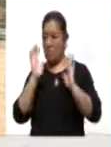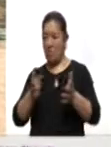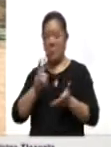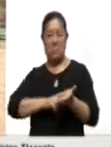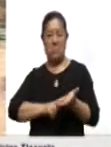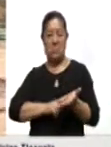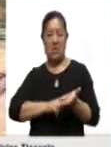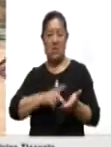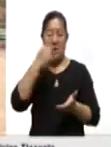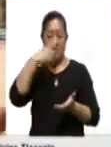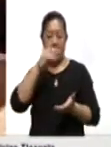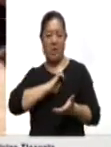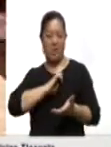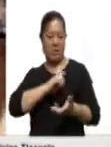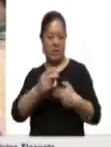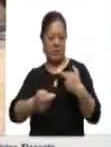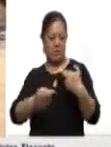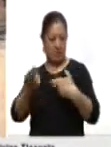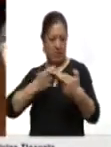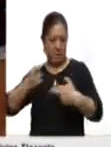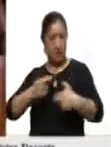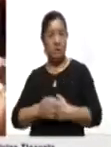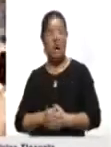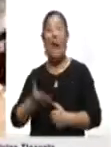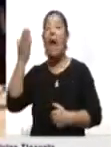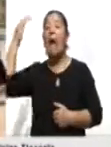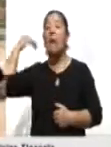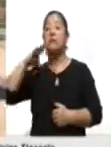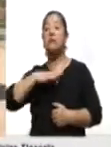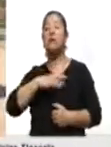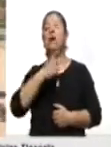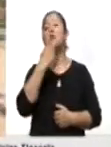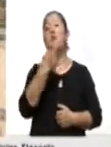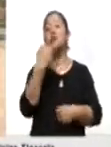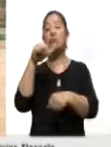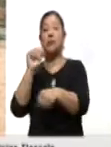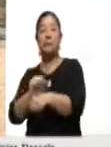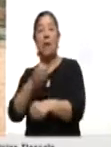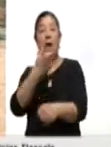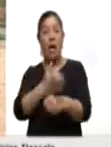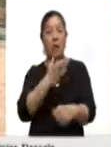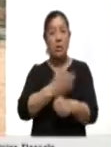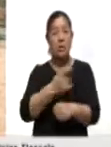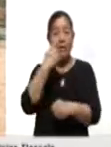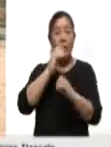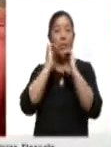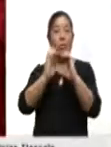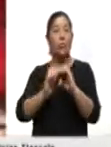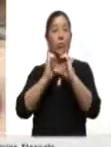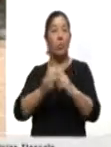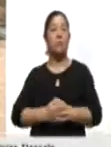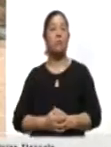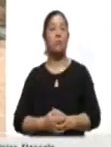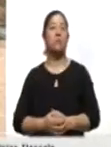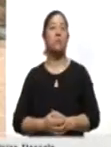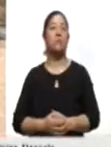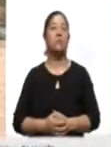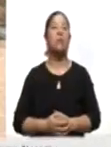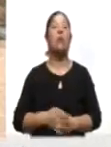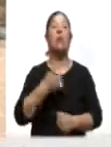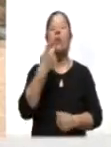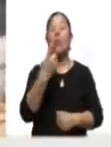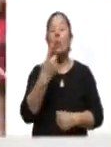pues estamos, antes teníamos dos entrenamientos a la semana. Ahorita, como medida precautoria, nada más tenemos un solo